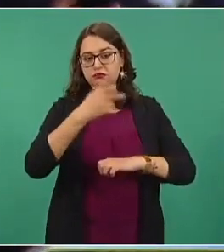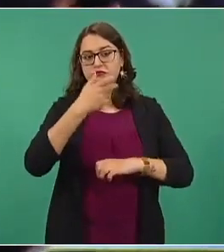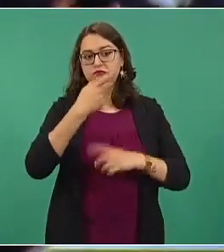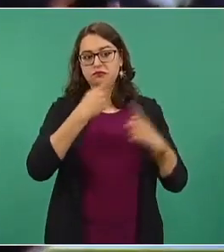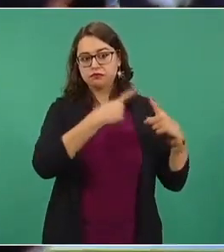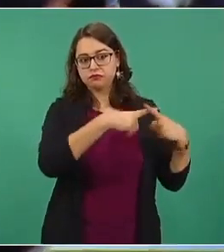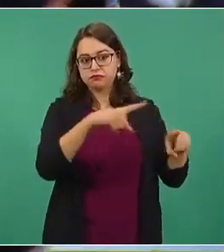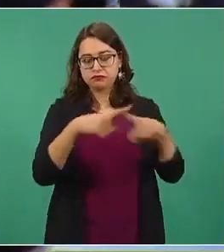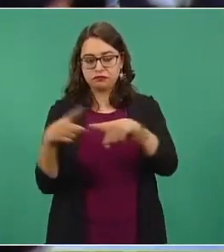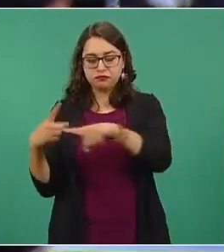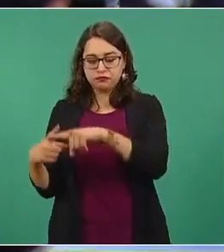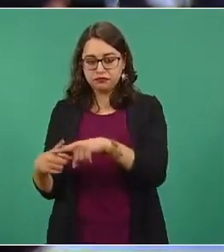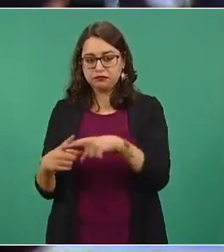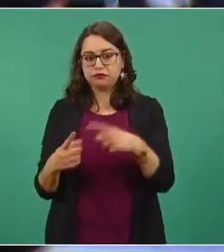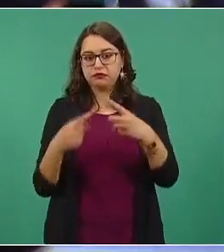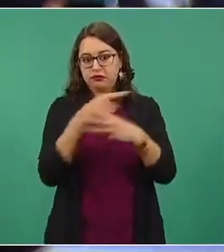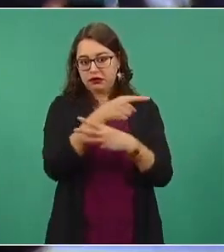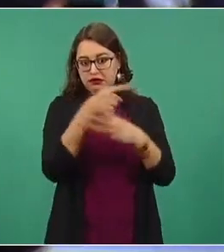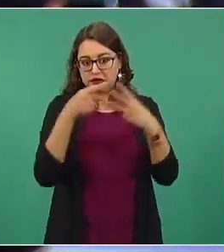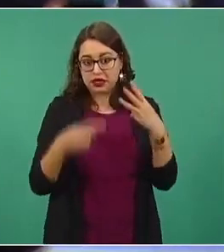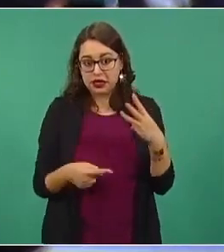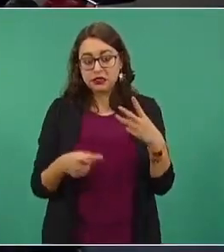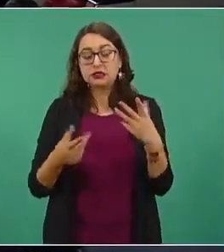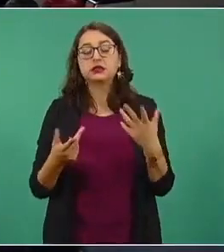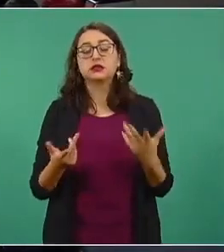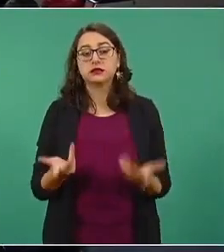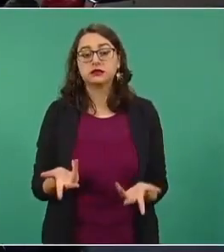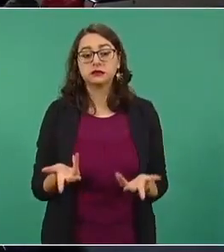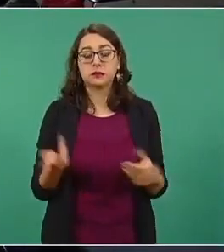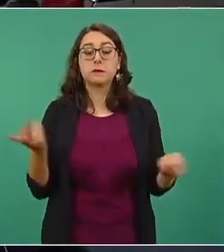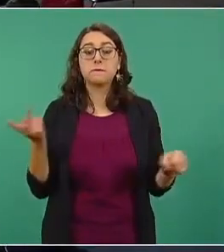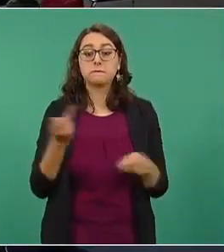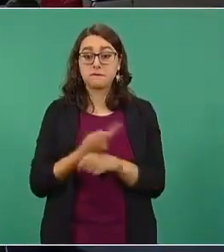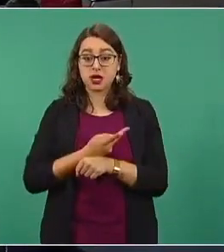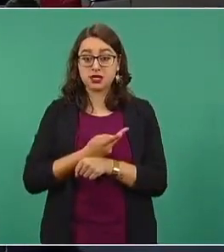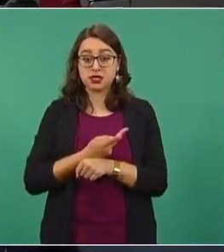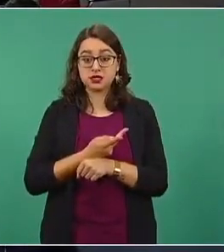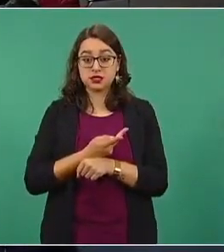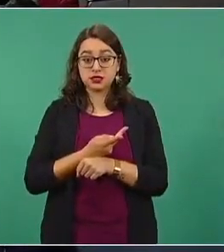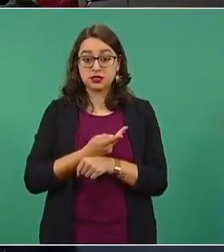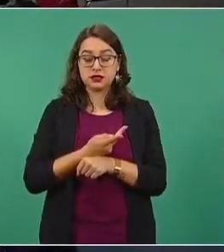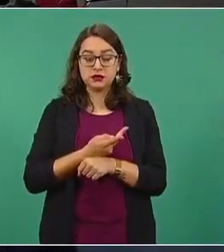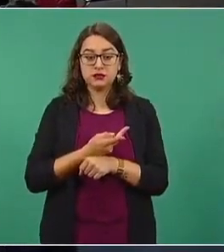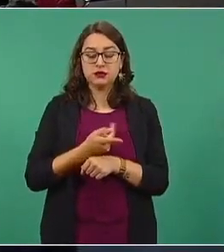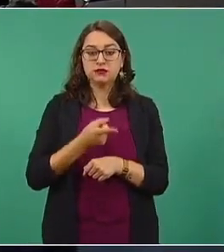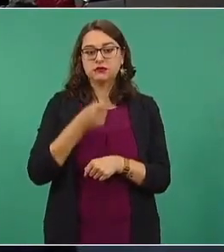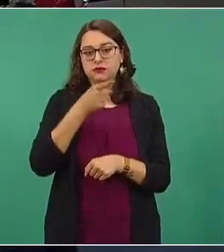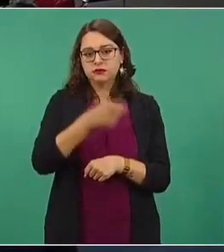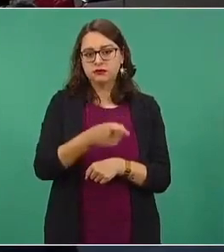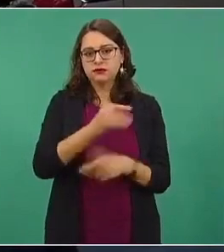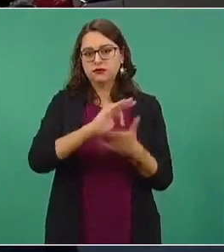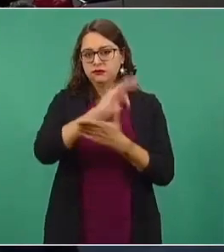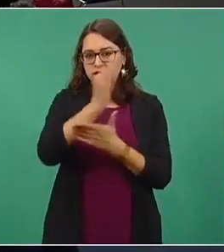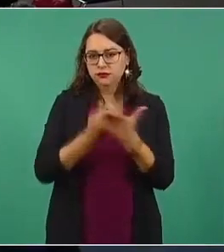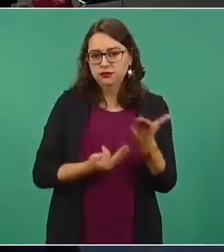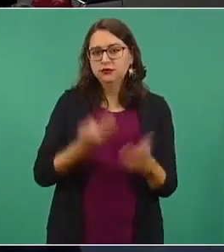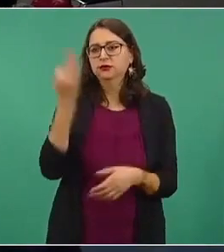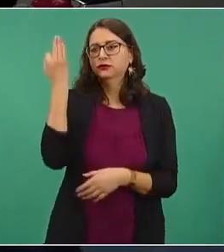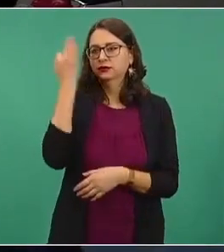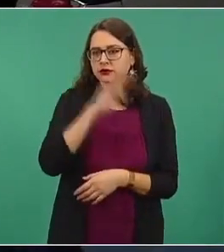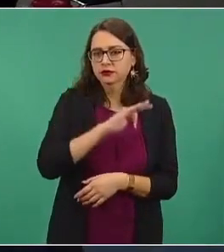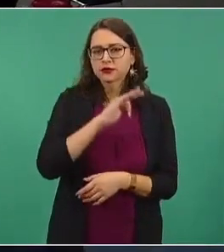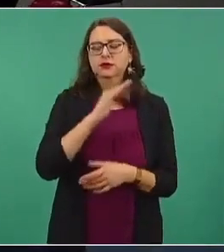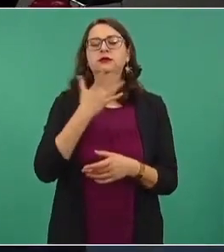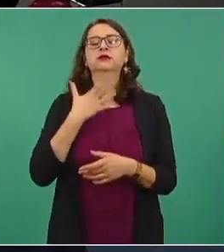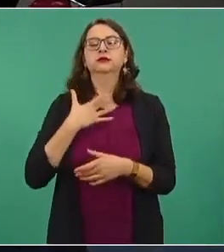Amado Yañez y que estas empresas utilizan factureras y estaciones de gasolina.